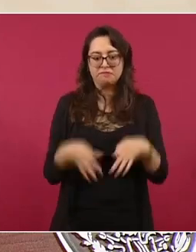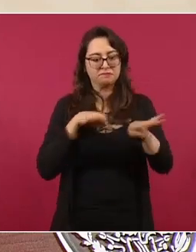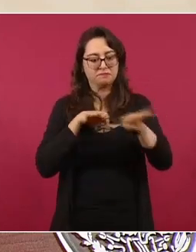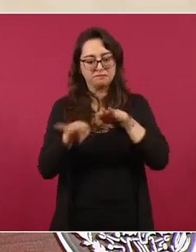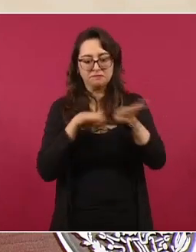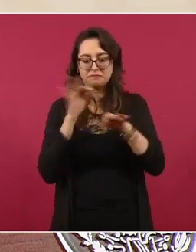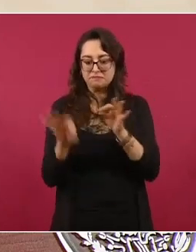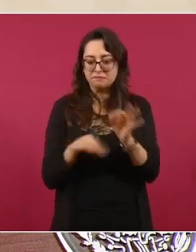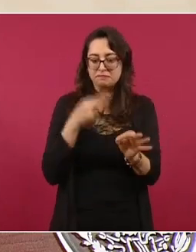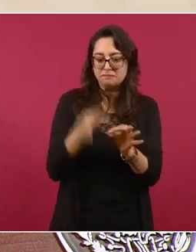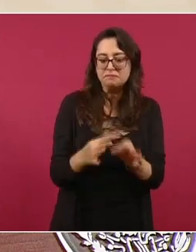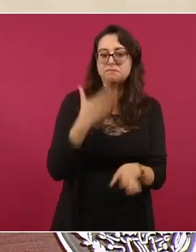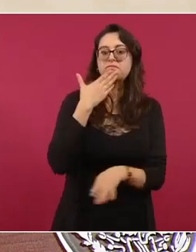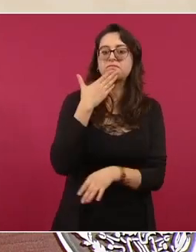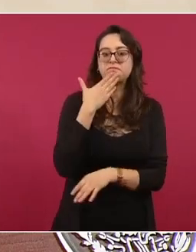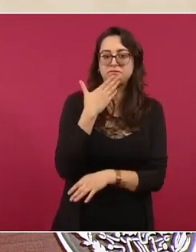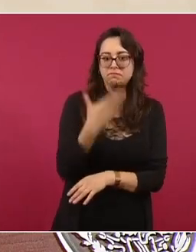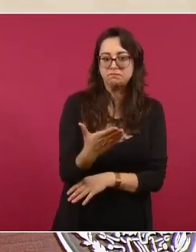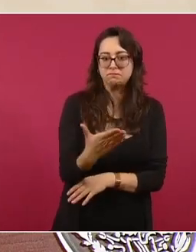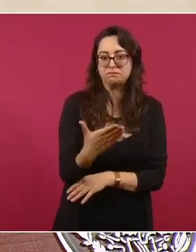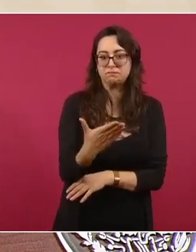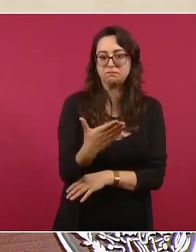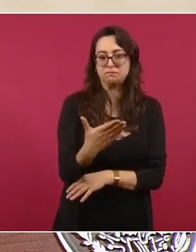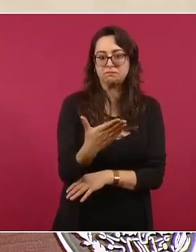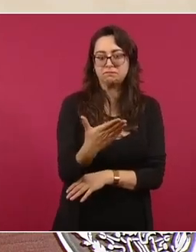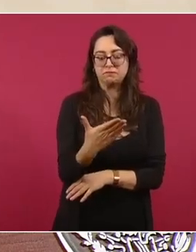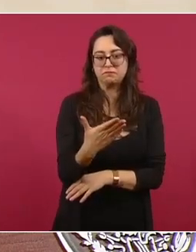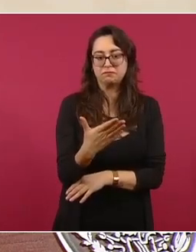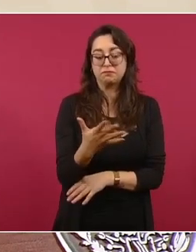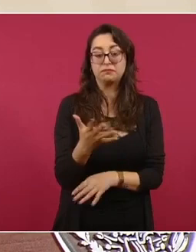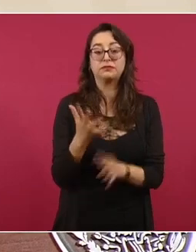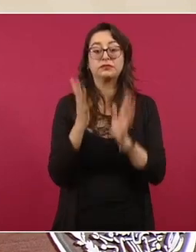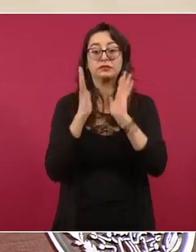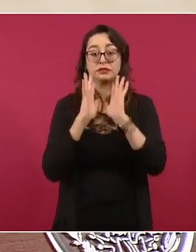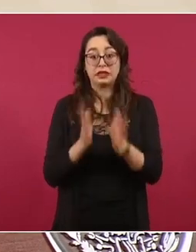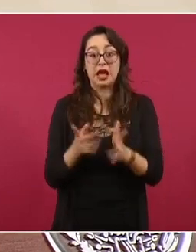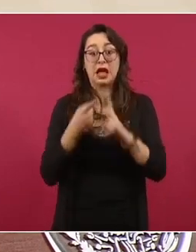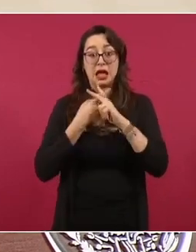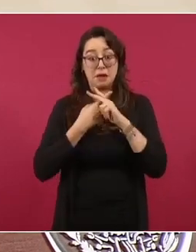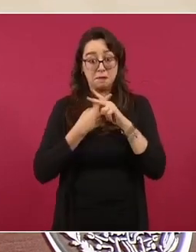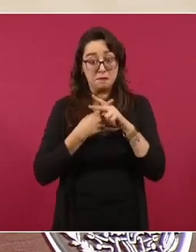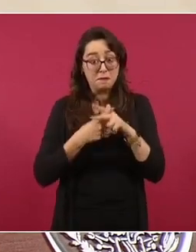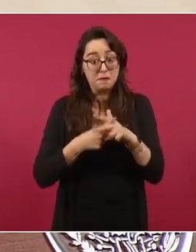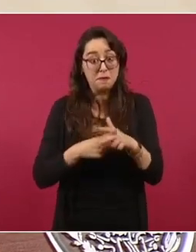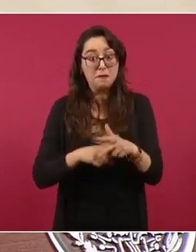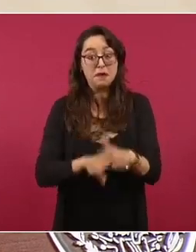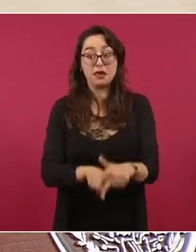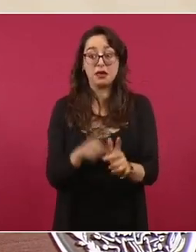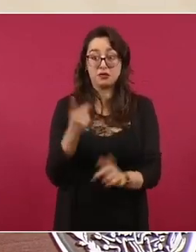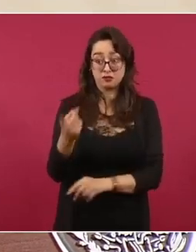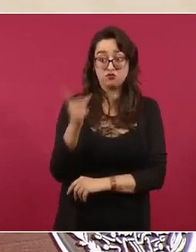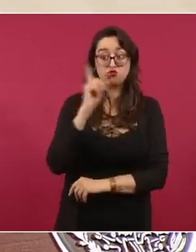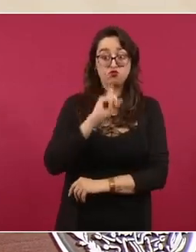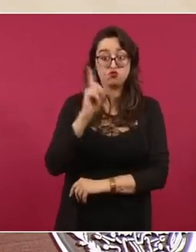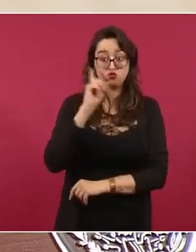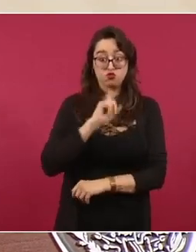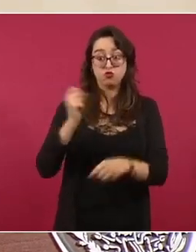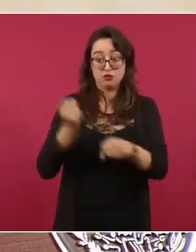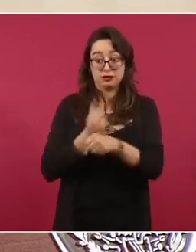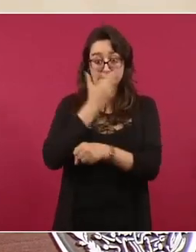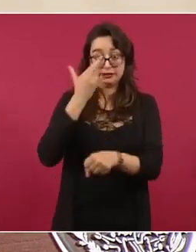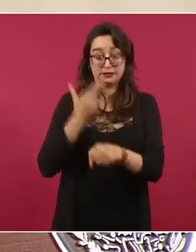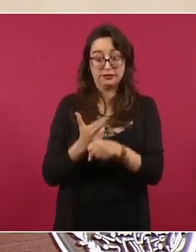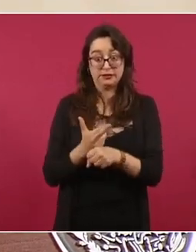e inicie un recorrido la secretaria Rosa Isela